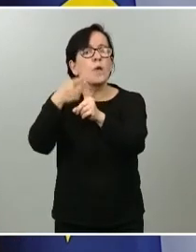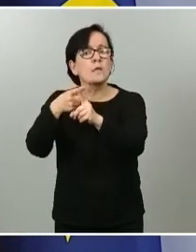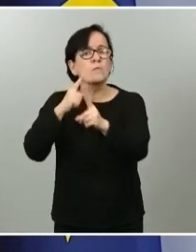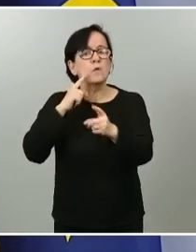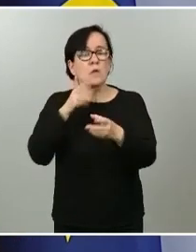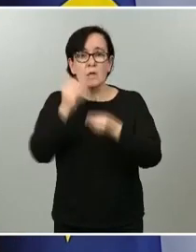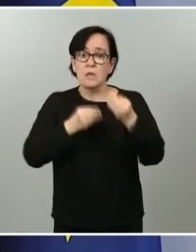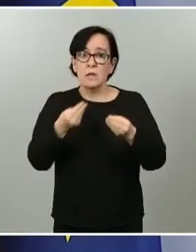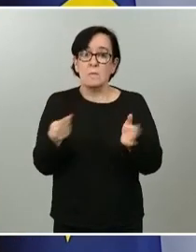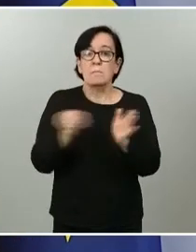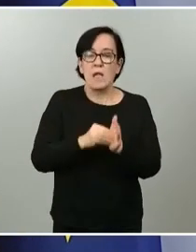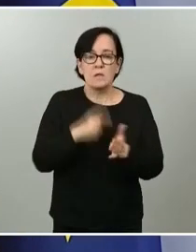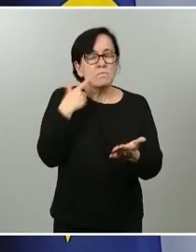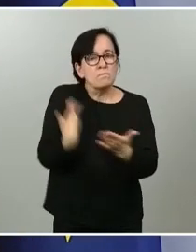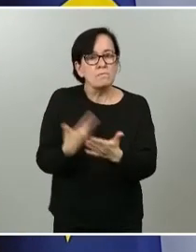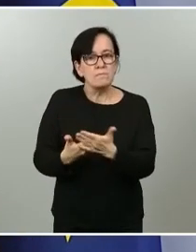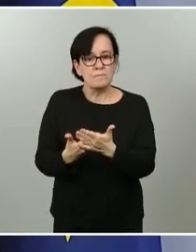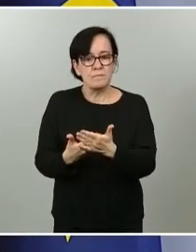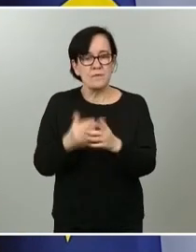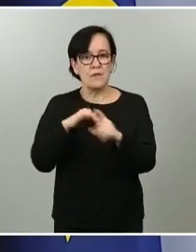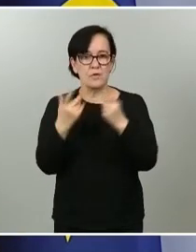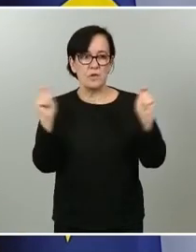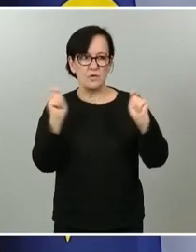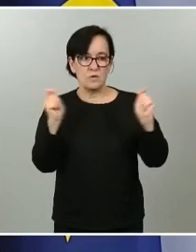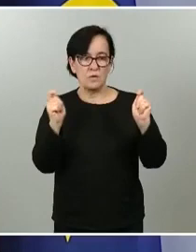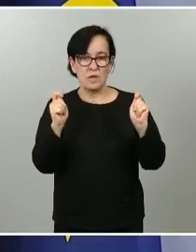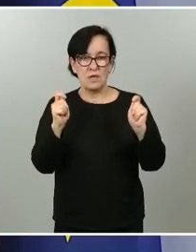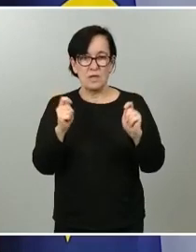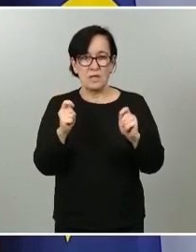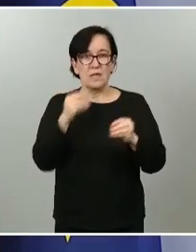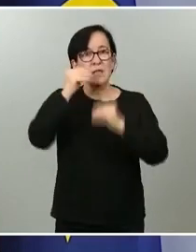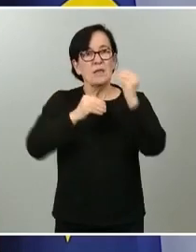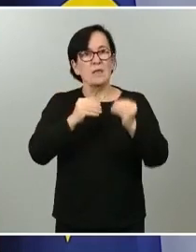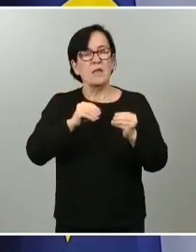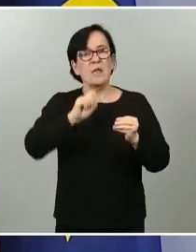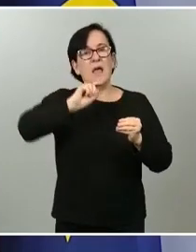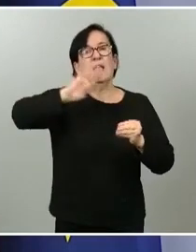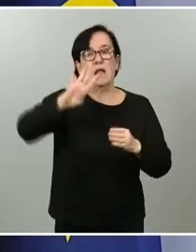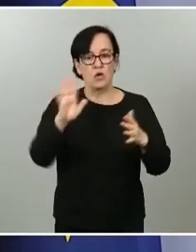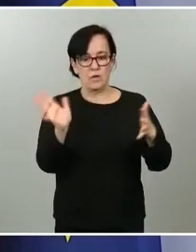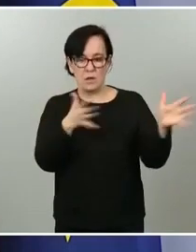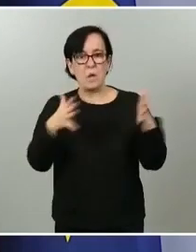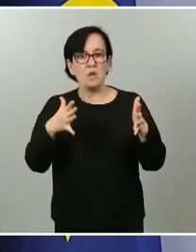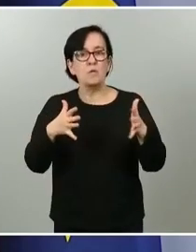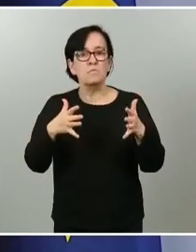más, hemos de constatar que el estado de alarma que decretamos el 14 de marzo ha funcionado.